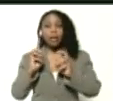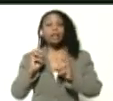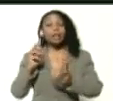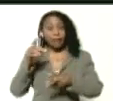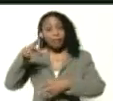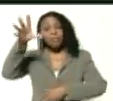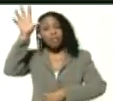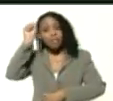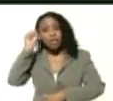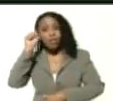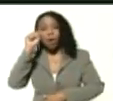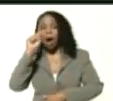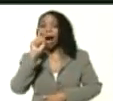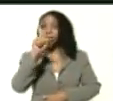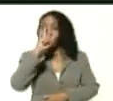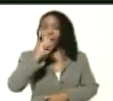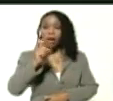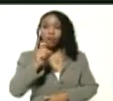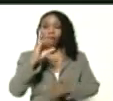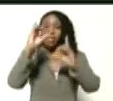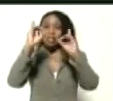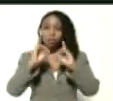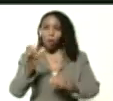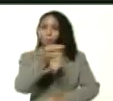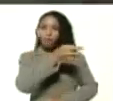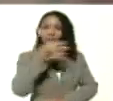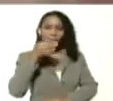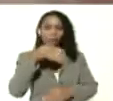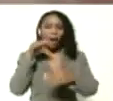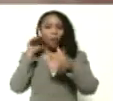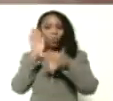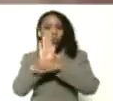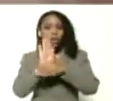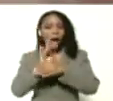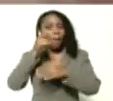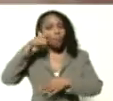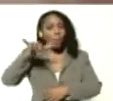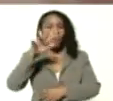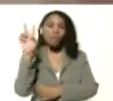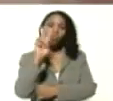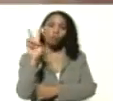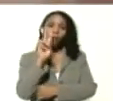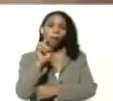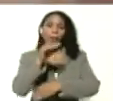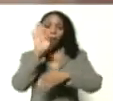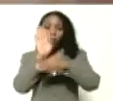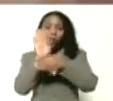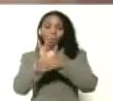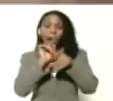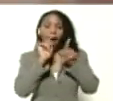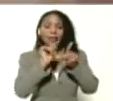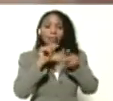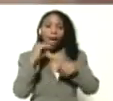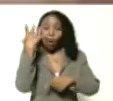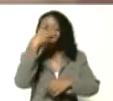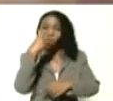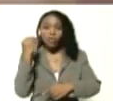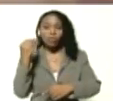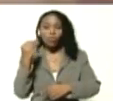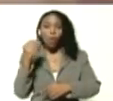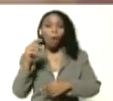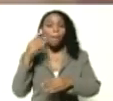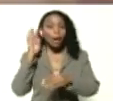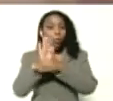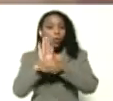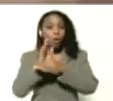que tomó hace un año usted la decisión correcta para resguardar al pueblo venezolano, para resguardar a esta juventud, para resguardarnos a